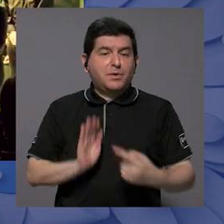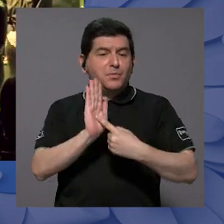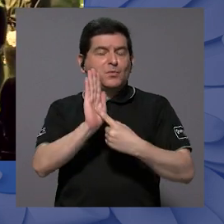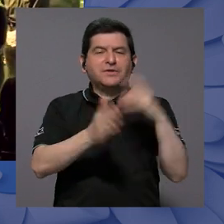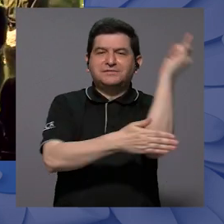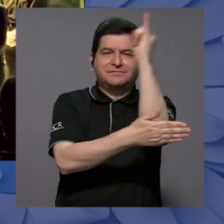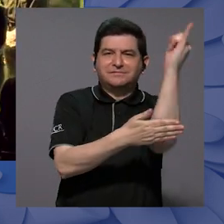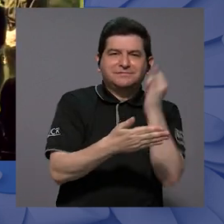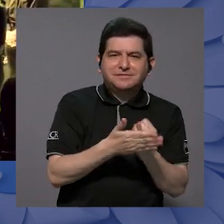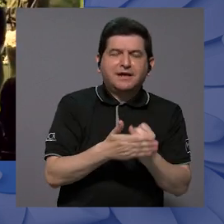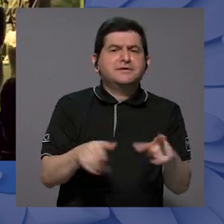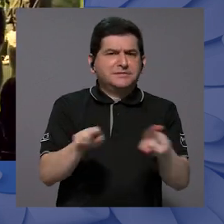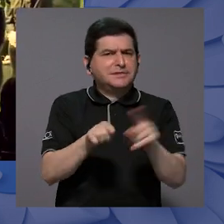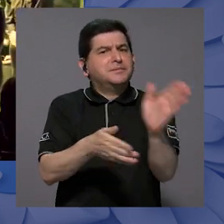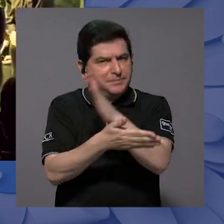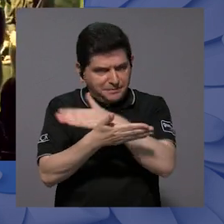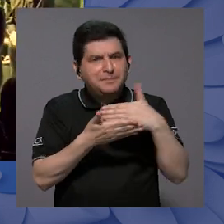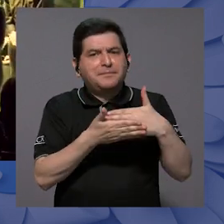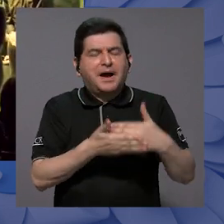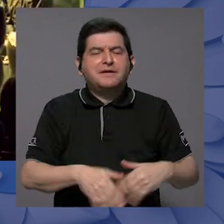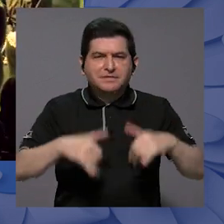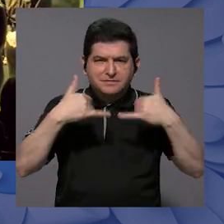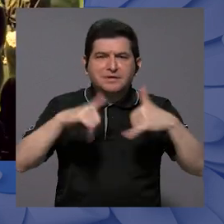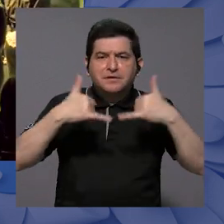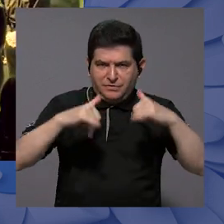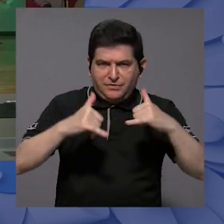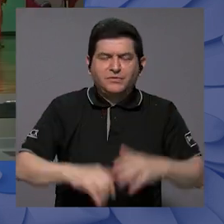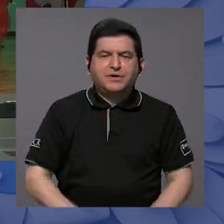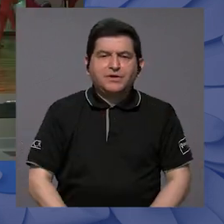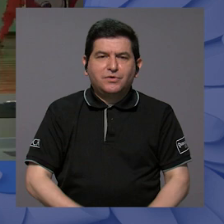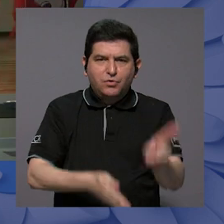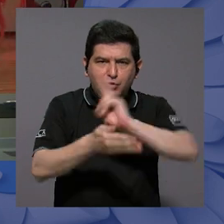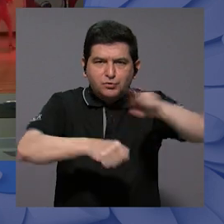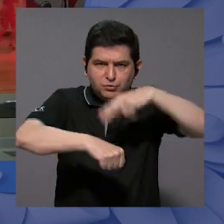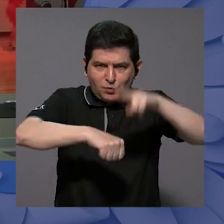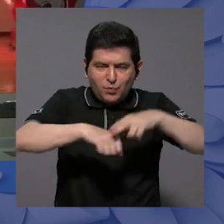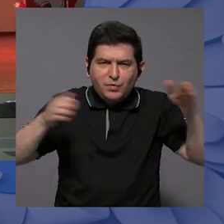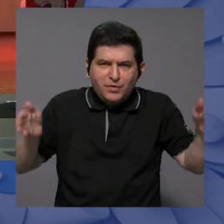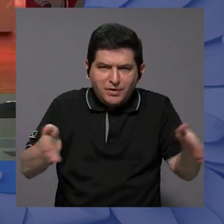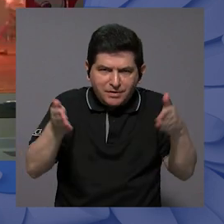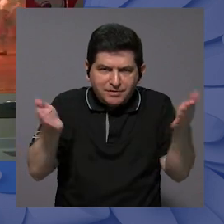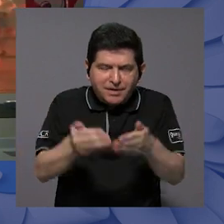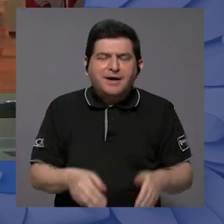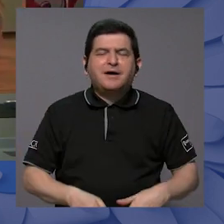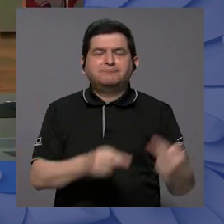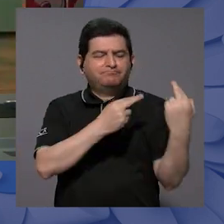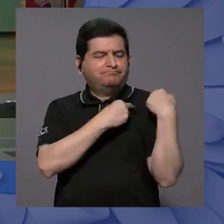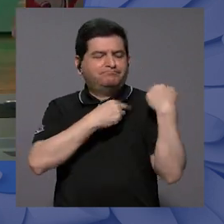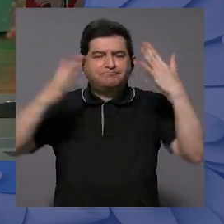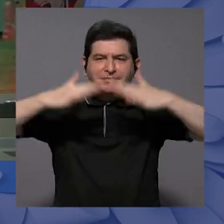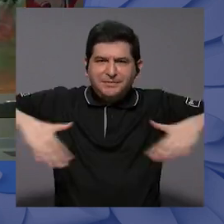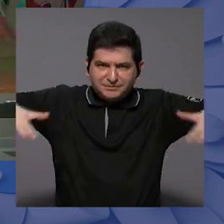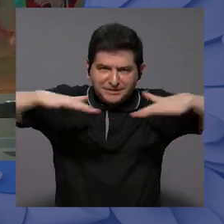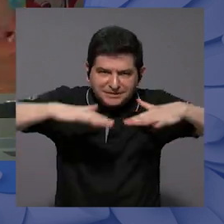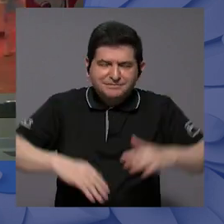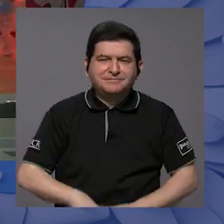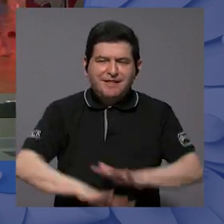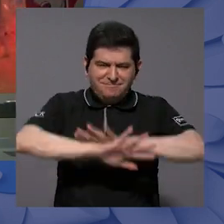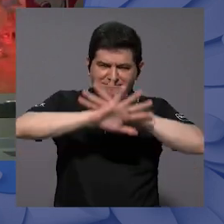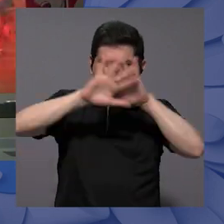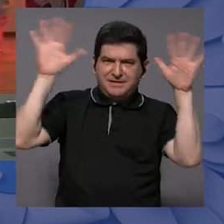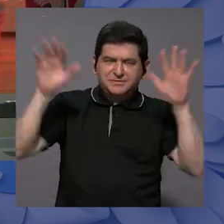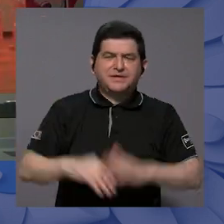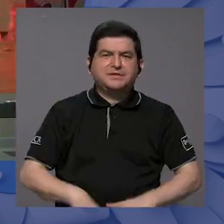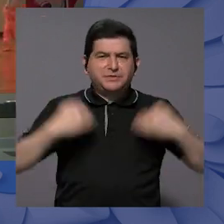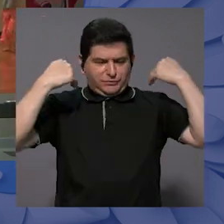las presentaciones artísticas que también forman parte de estos juegos, la UNA busca promover la responsabilidad ambiental, la